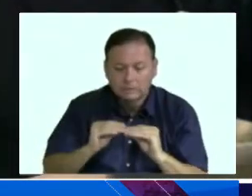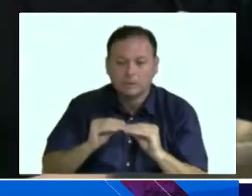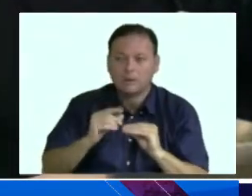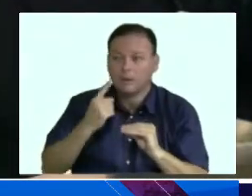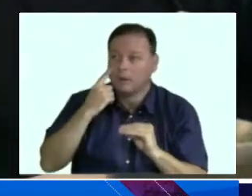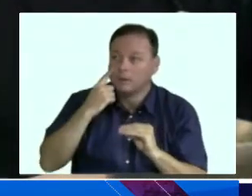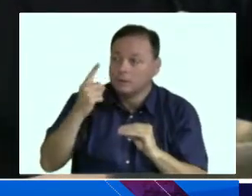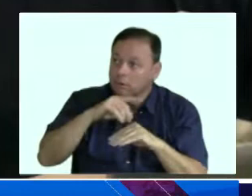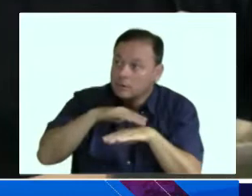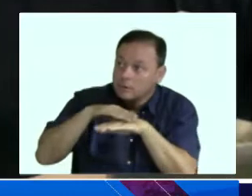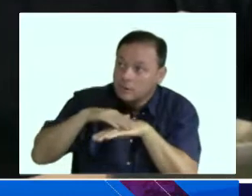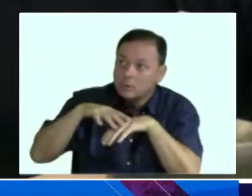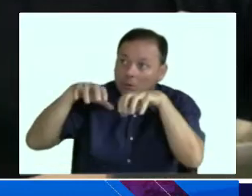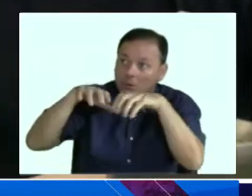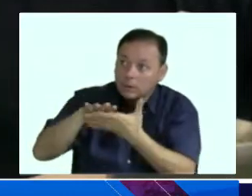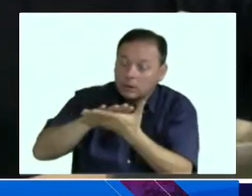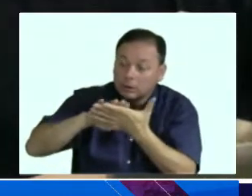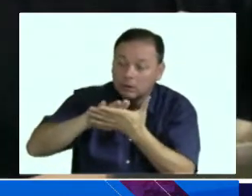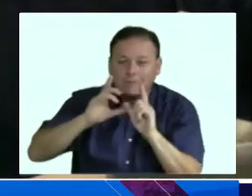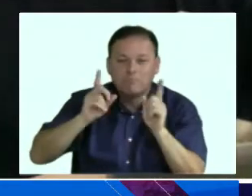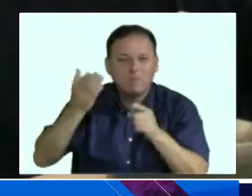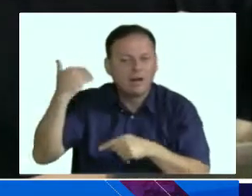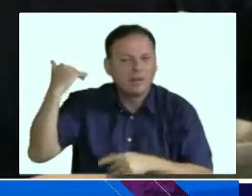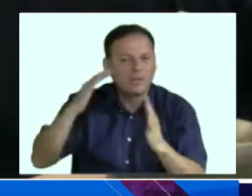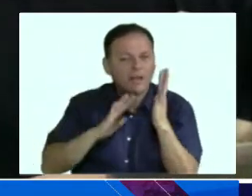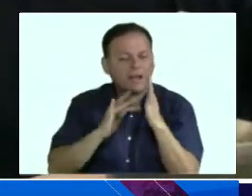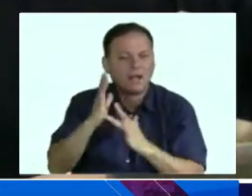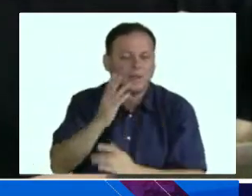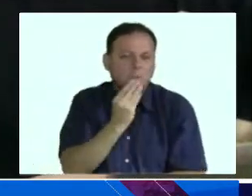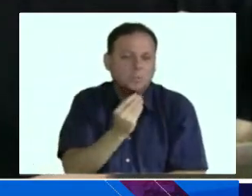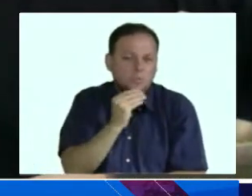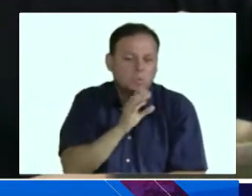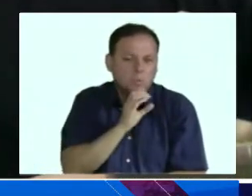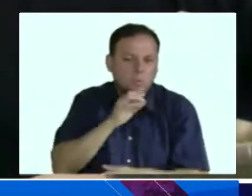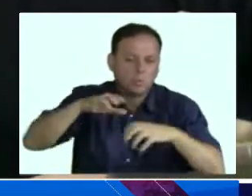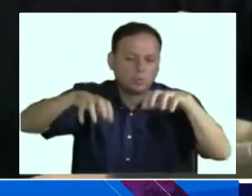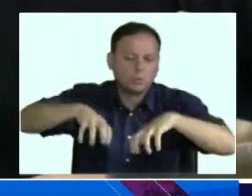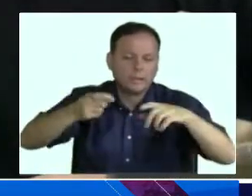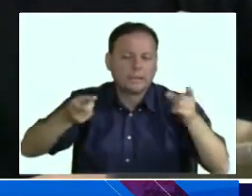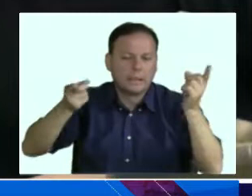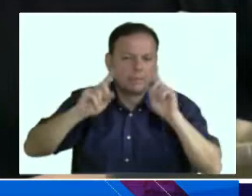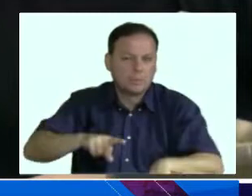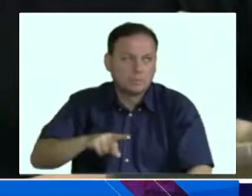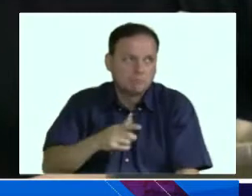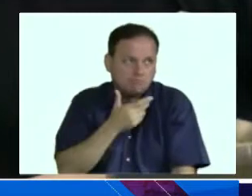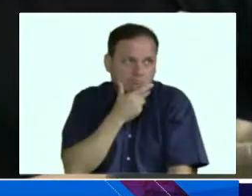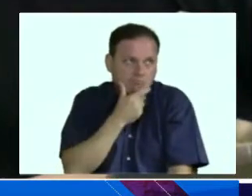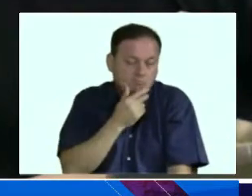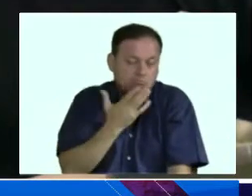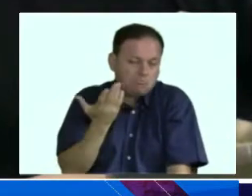cual se vivieron estas escenas, ¿verdad? Si llueve, tengo que juntarme con mi gente y ver qué decisión tomar. Yo creo que ya no se va a poder